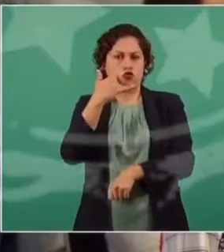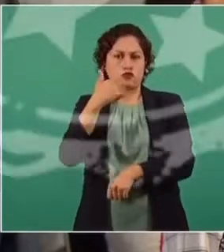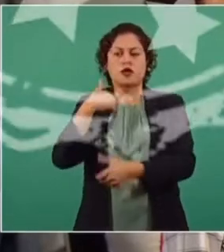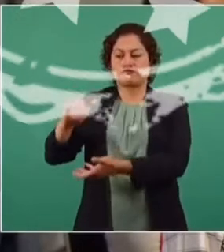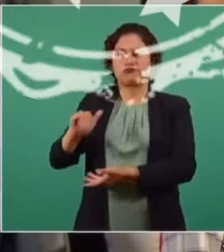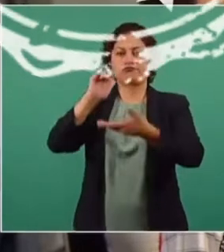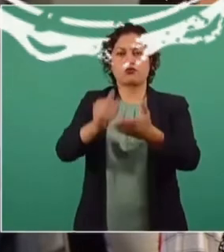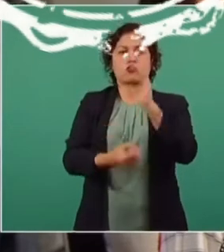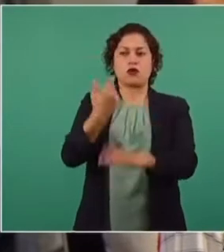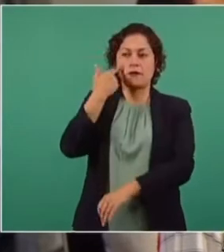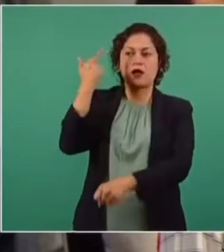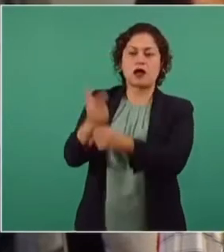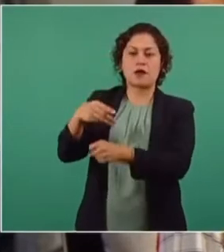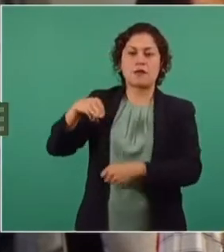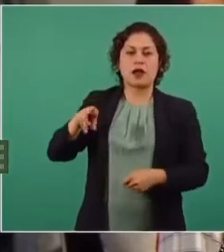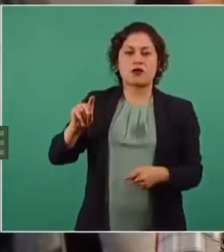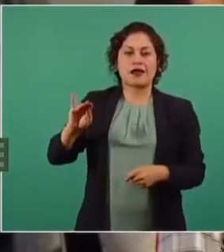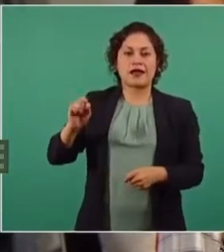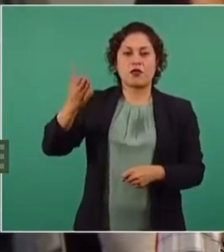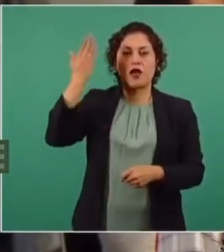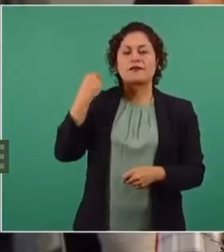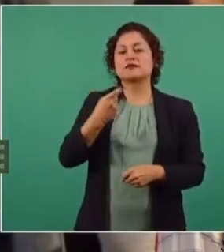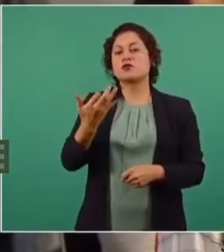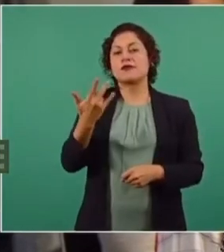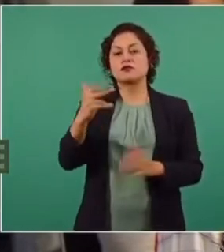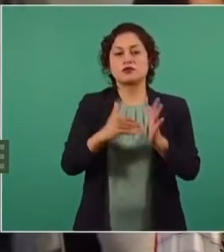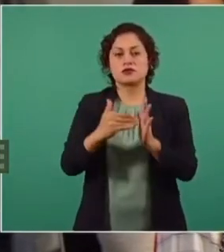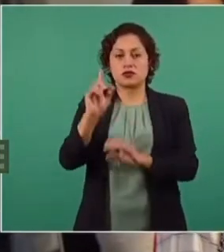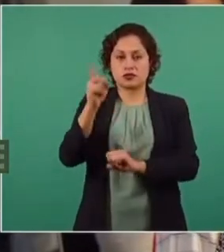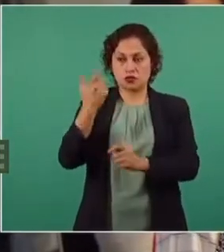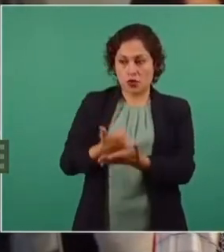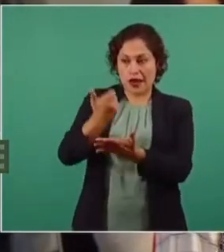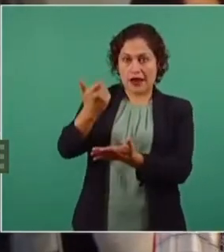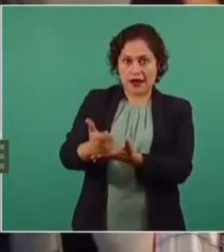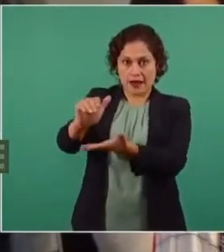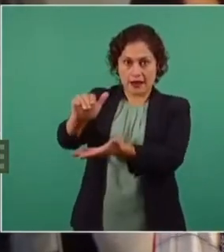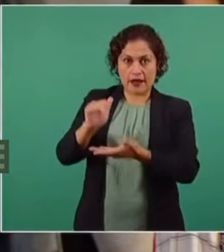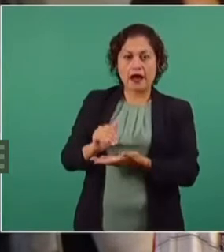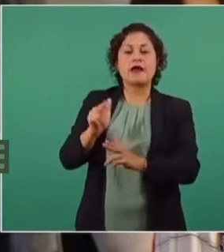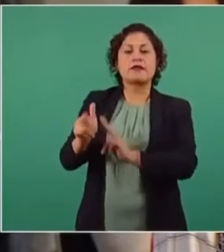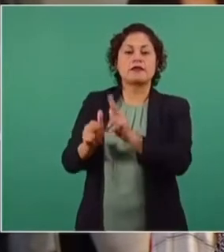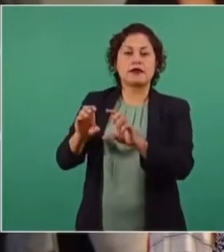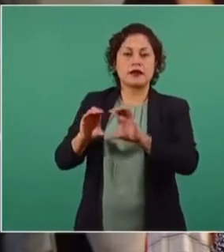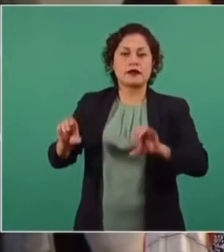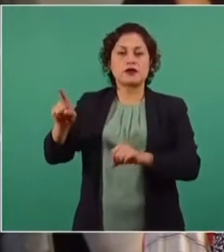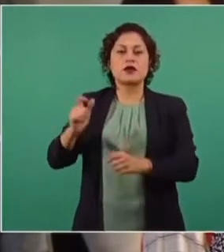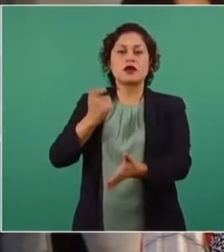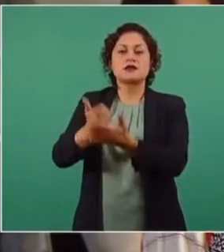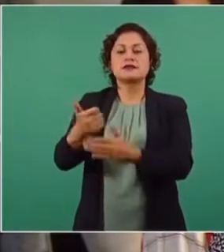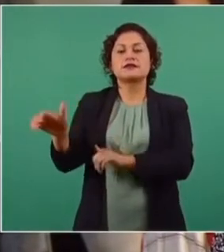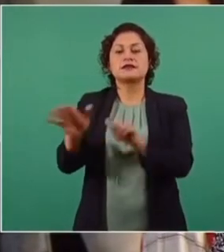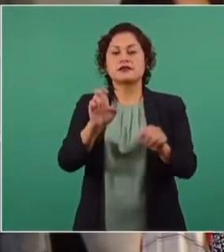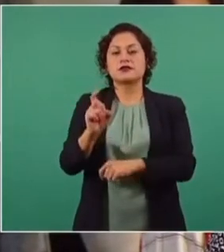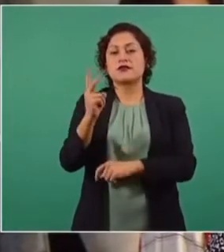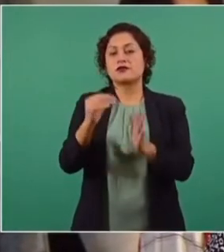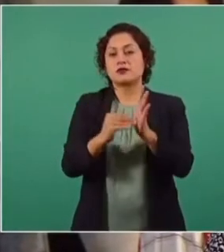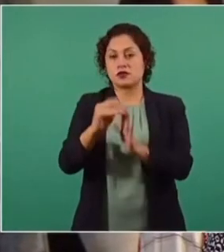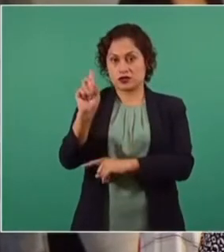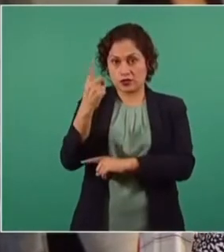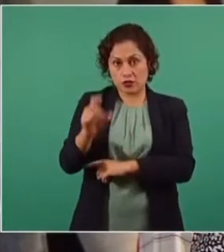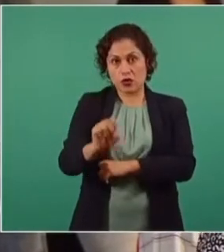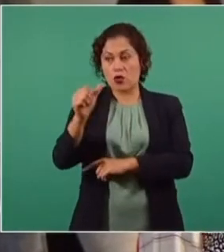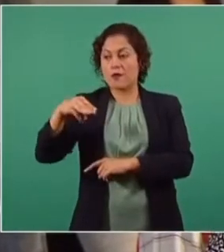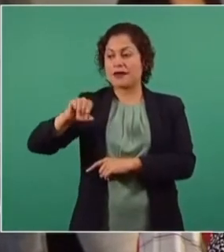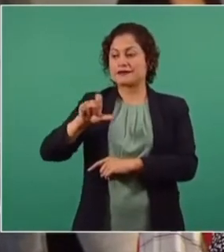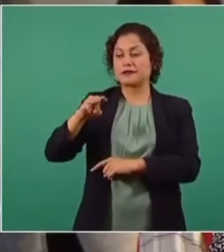Investigamos que Mario Delgado dio cuatro pagos de 158 millones de dólares contra entrega de los 30 trenes y pagó de contado 632 millones de dólares. Maximiliano Zurita los